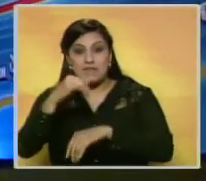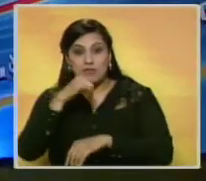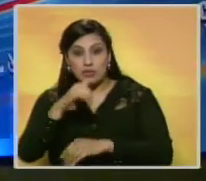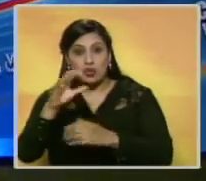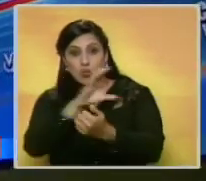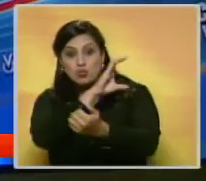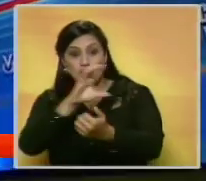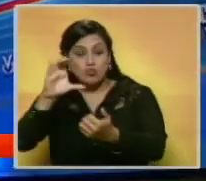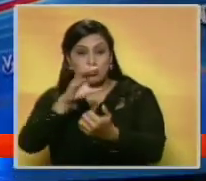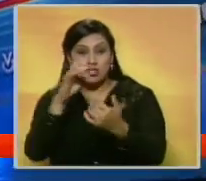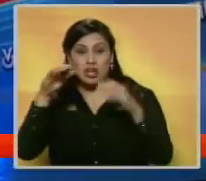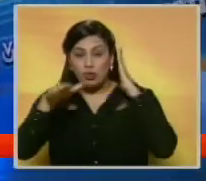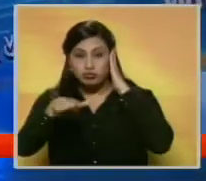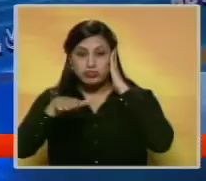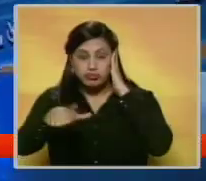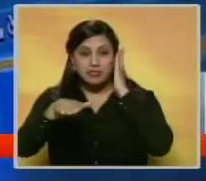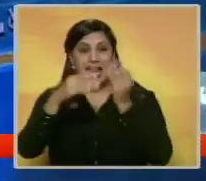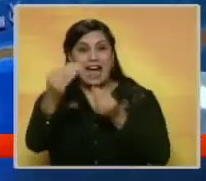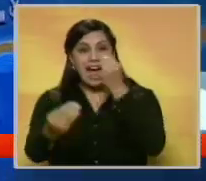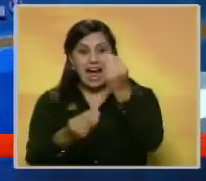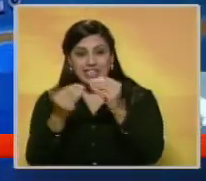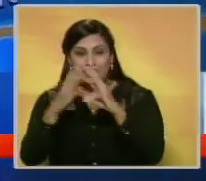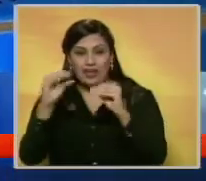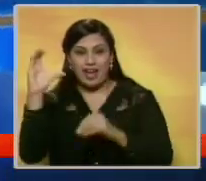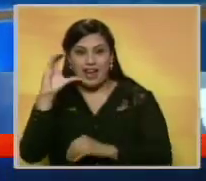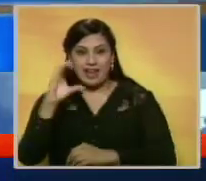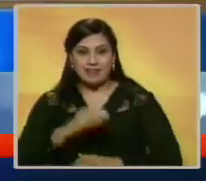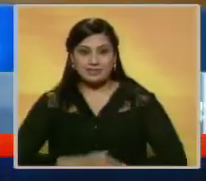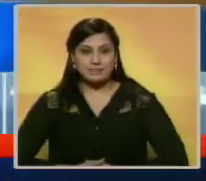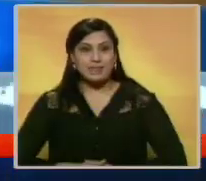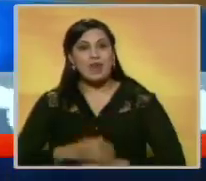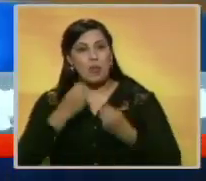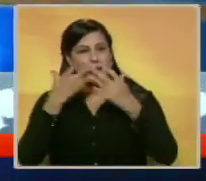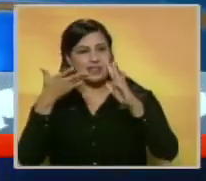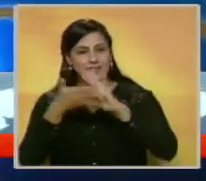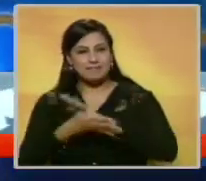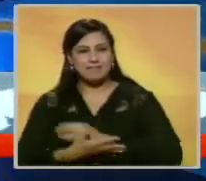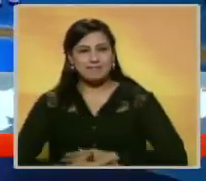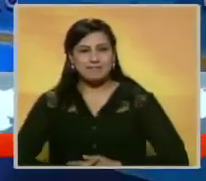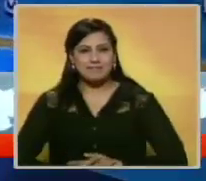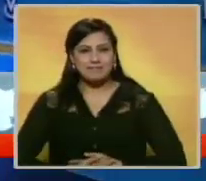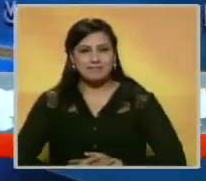Música electrónica puso a vibrar a Caracas. Ya les contamos.